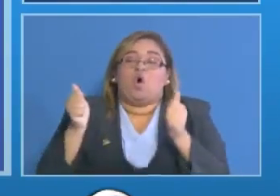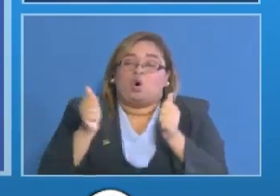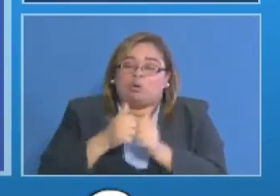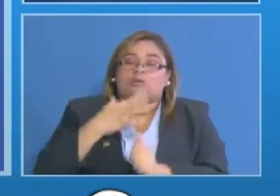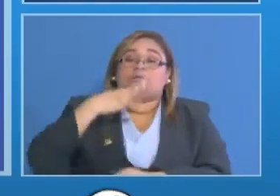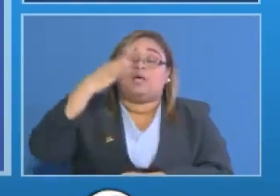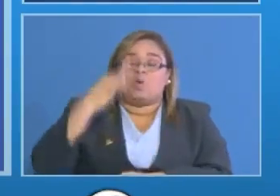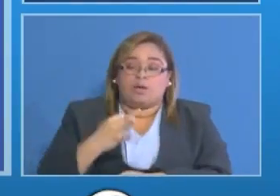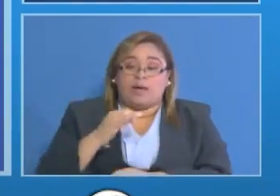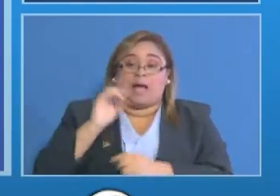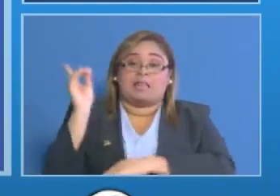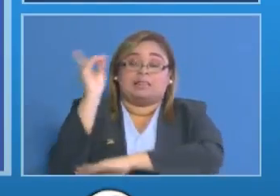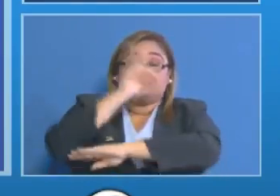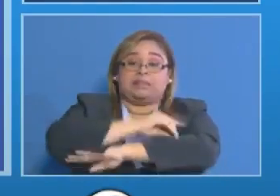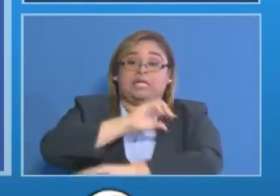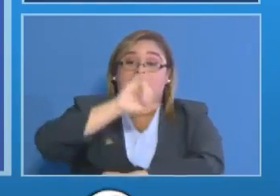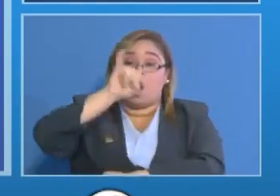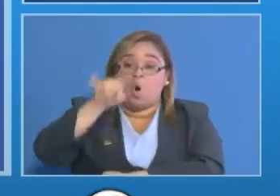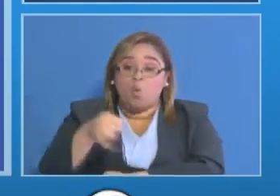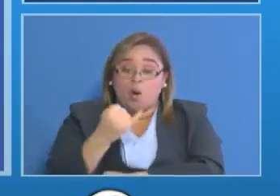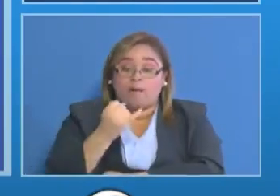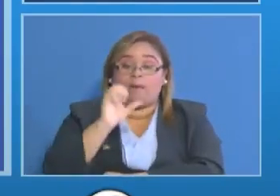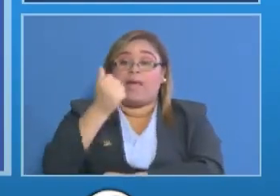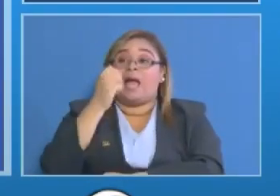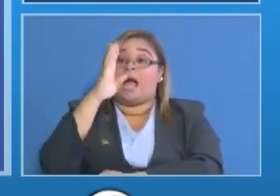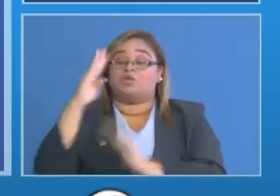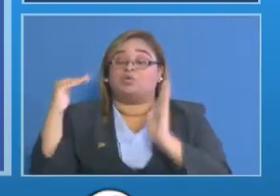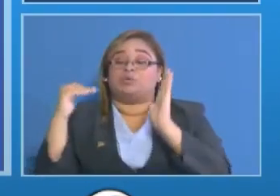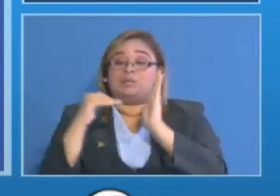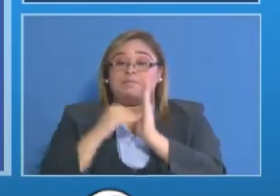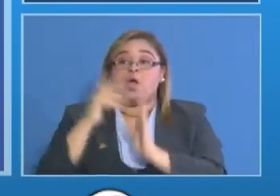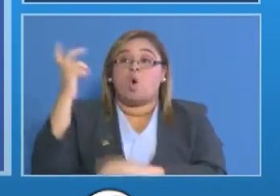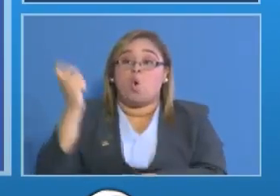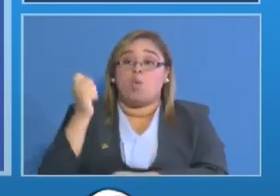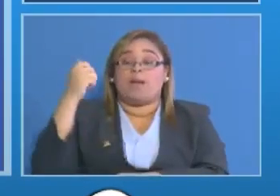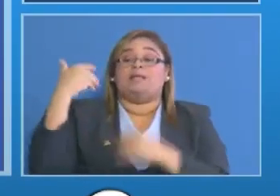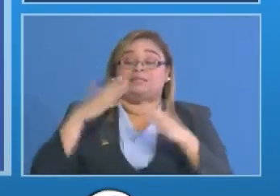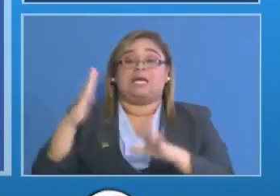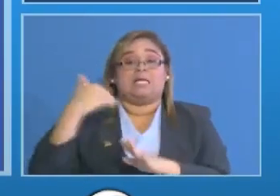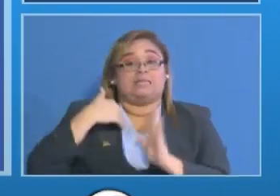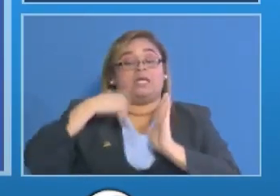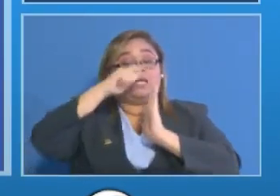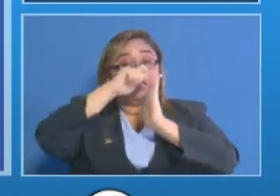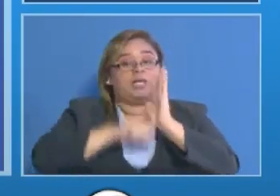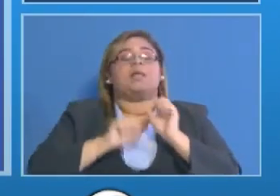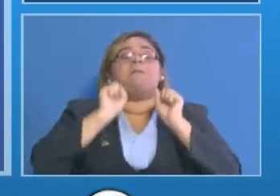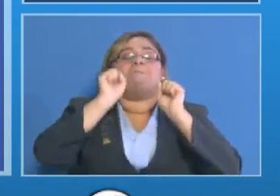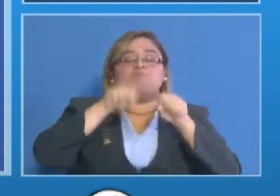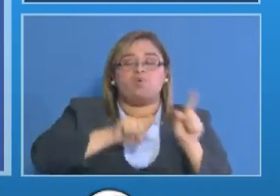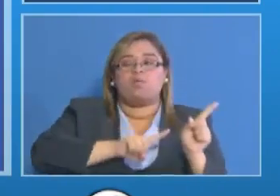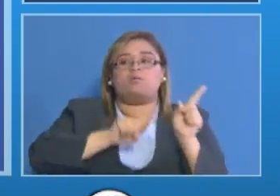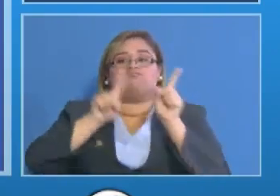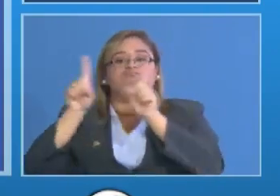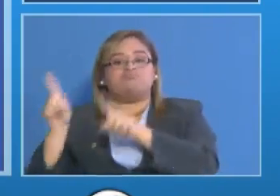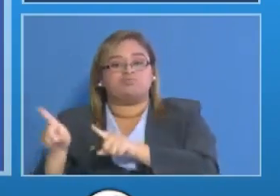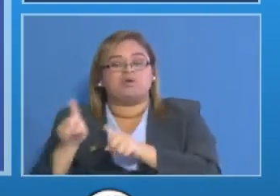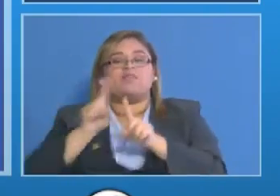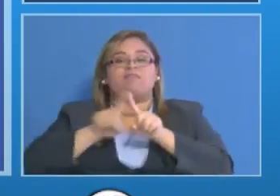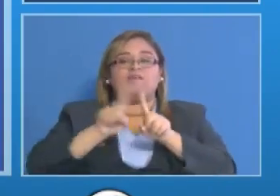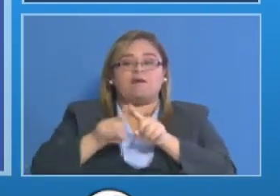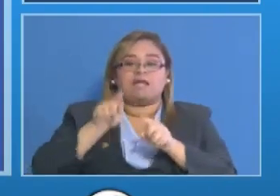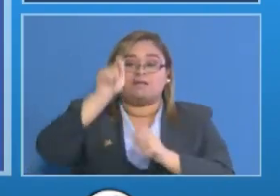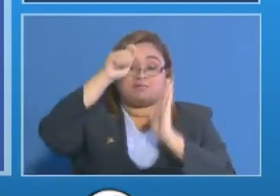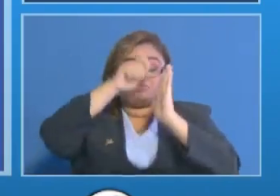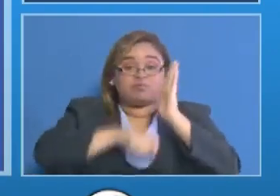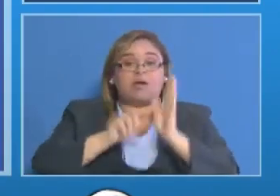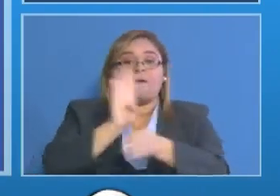partir del jueves los 14 mil jubilados que ya tienen su tarjeta con confianza puedan acercarse a los 295 cajeras automáticos